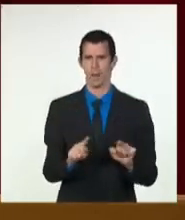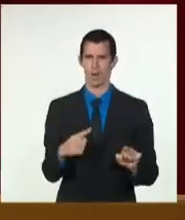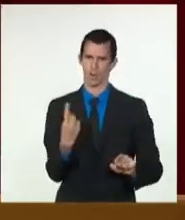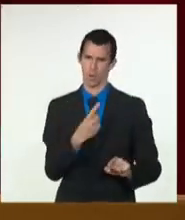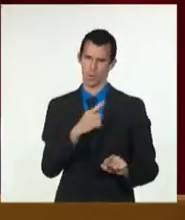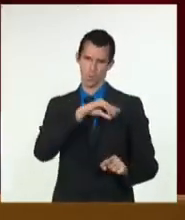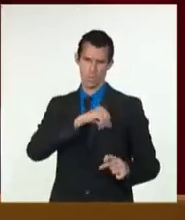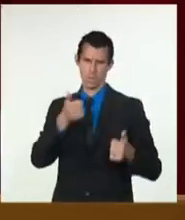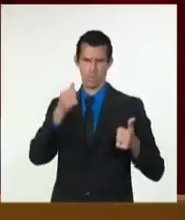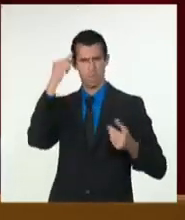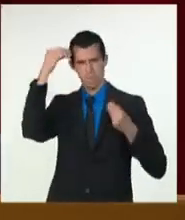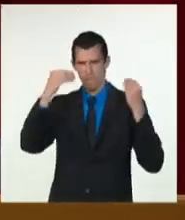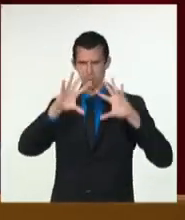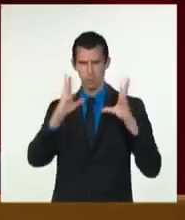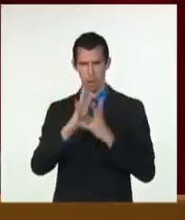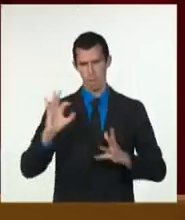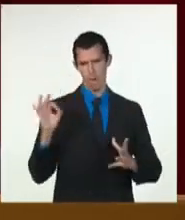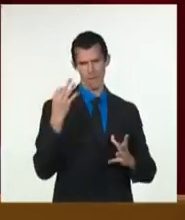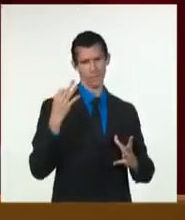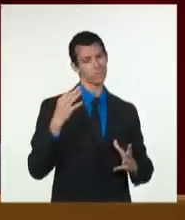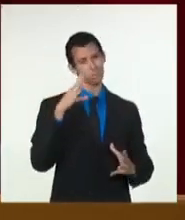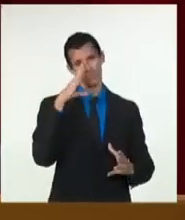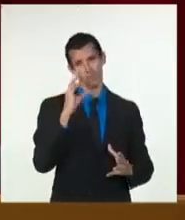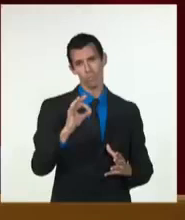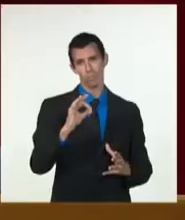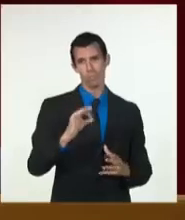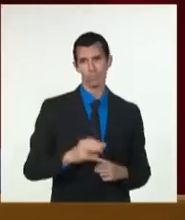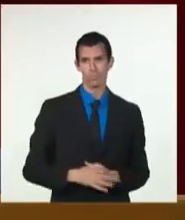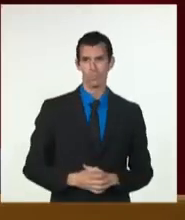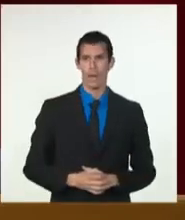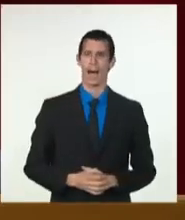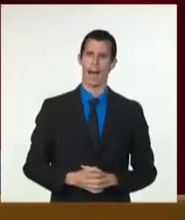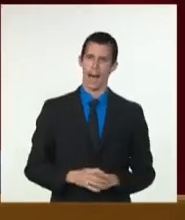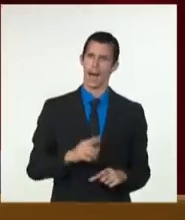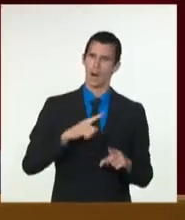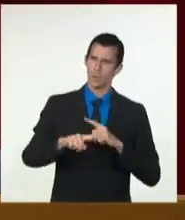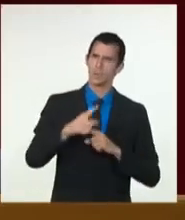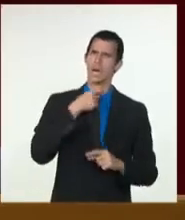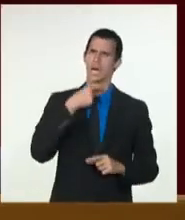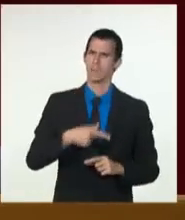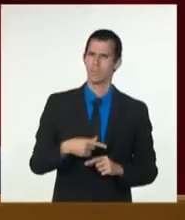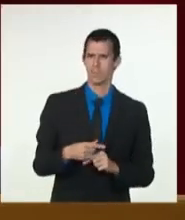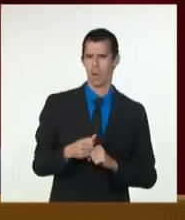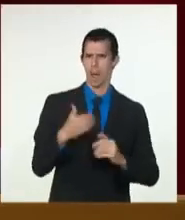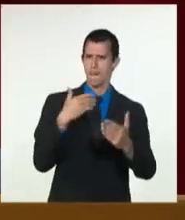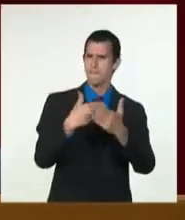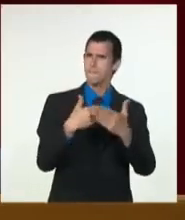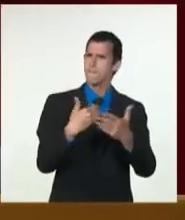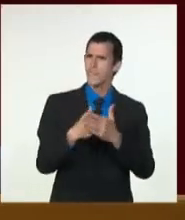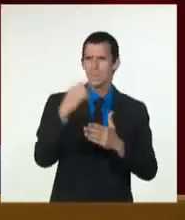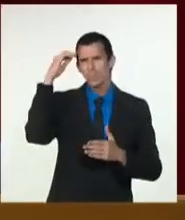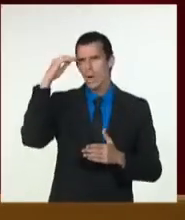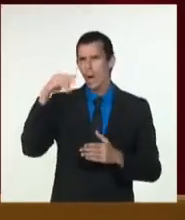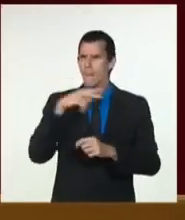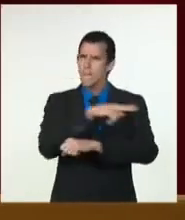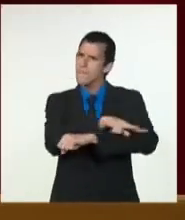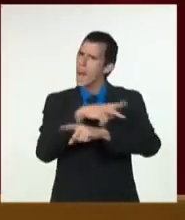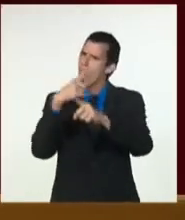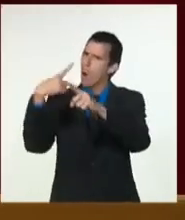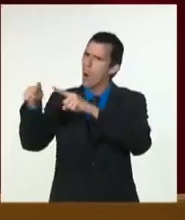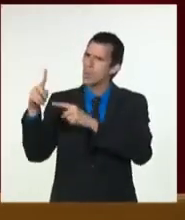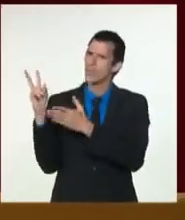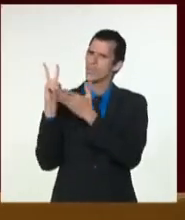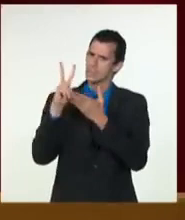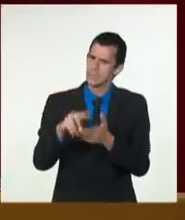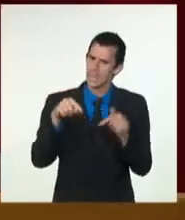En cuanto a la inversión extranjera, como resultado de las visitas oficiales de los últimos meses, se establecieron las